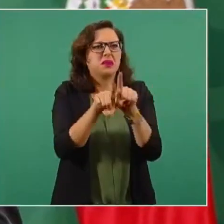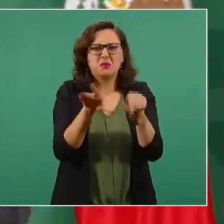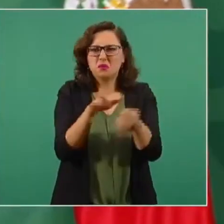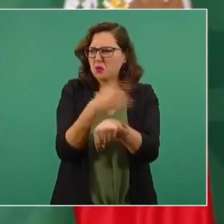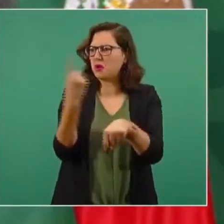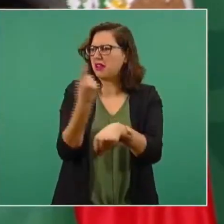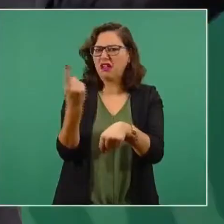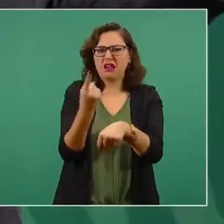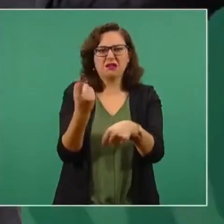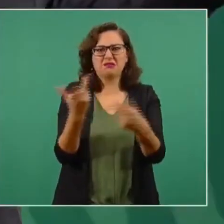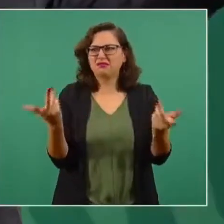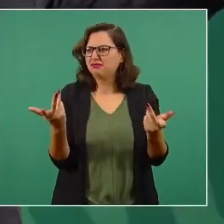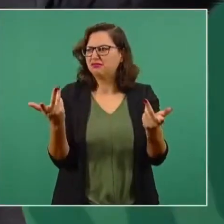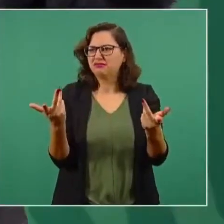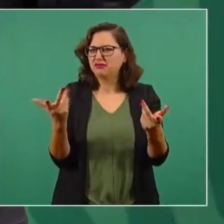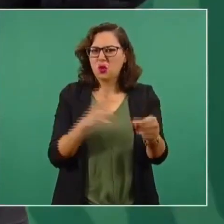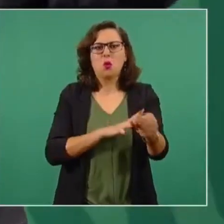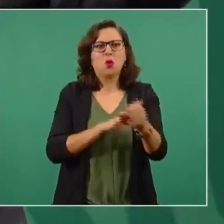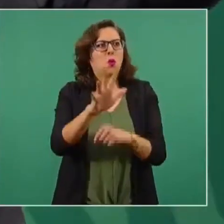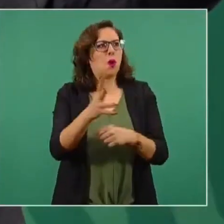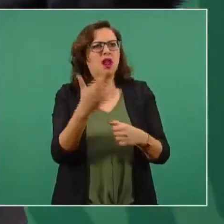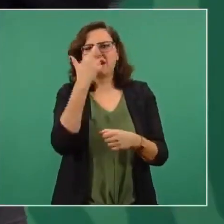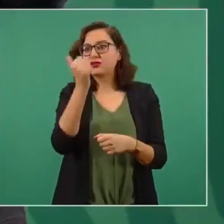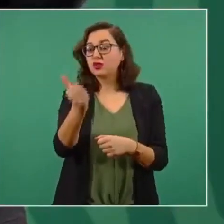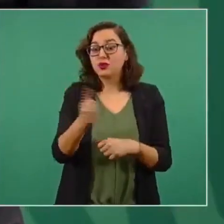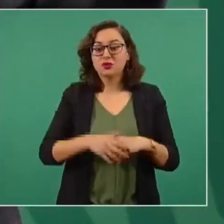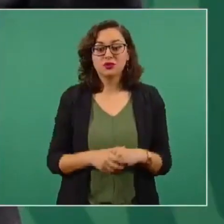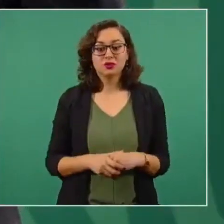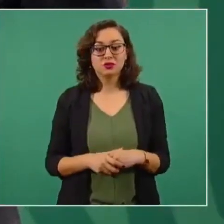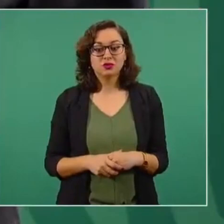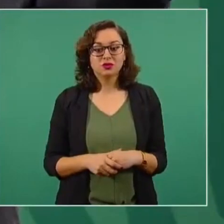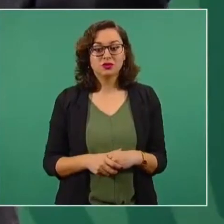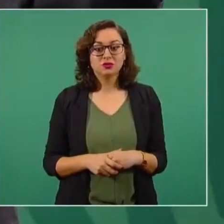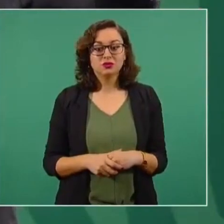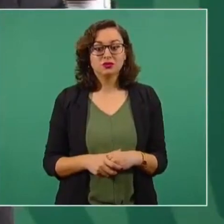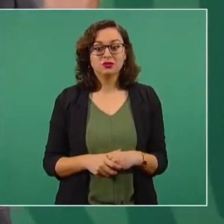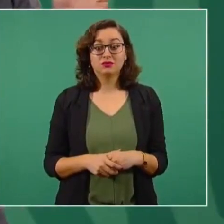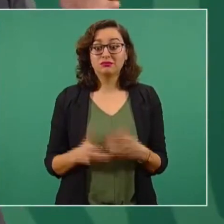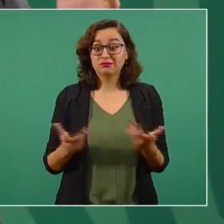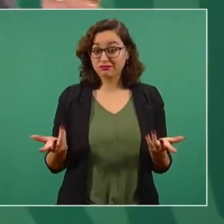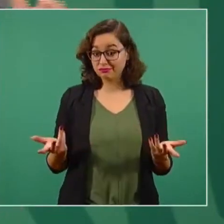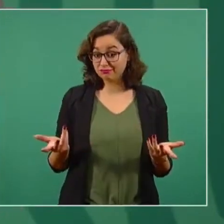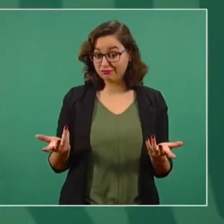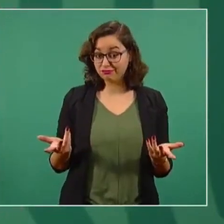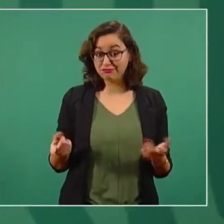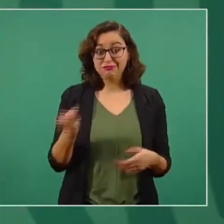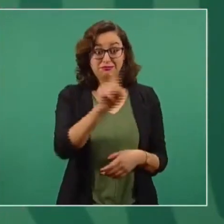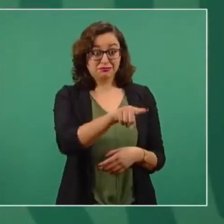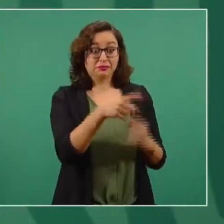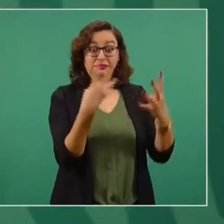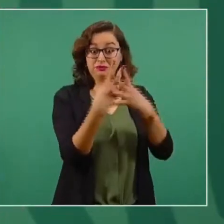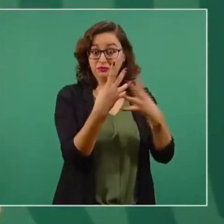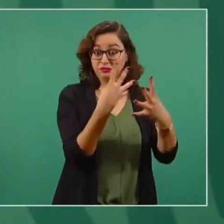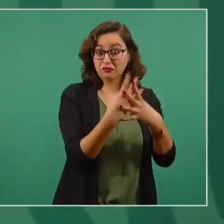Son cosas distintas completamente, aparentemente, pero no, pero si ese reclusorio le